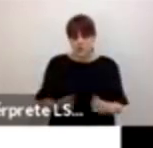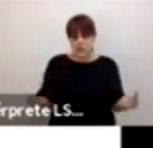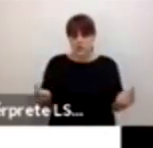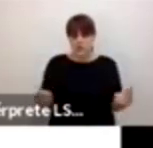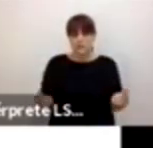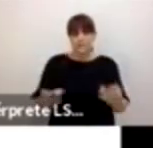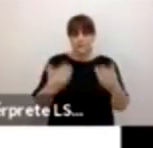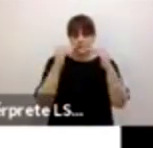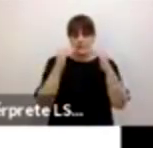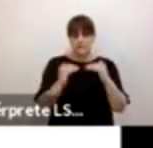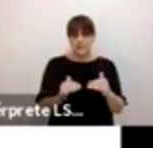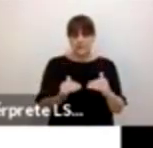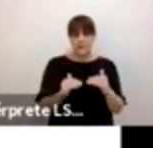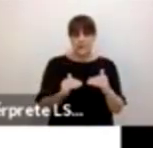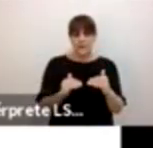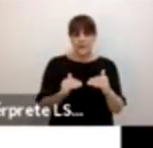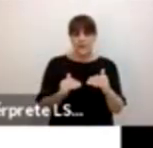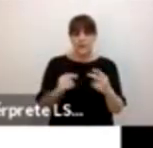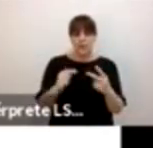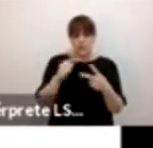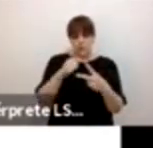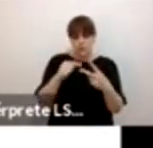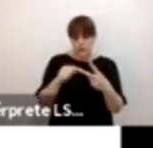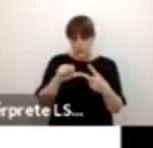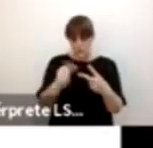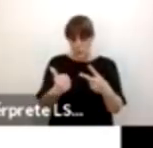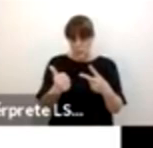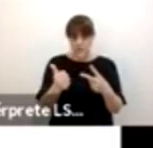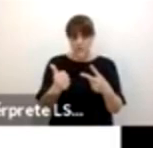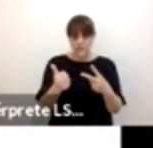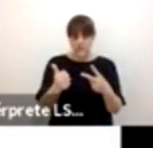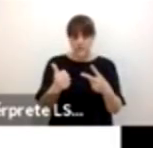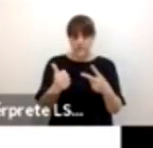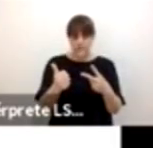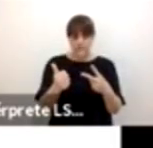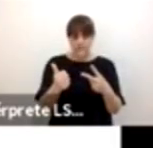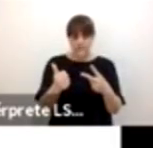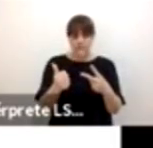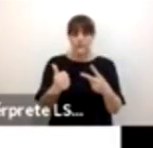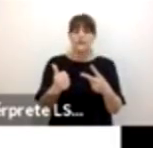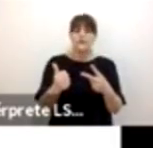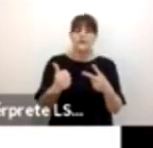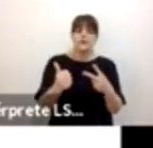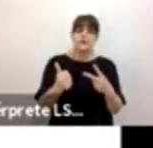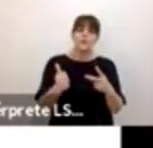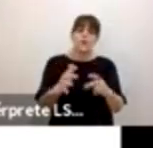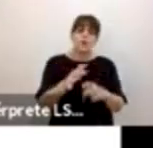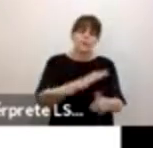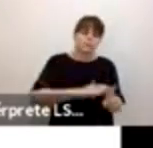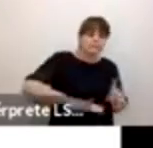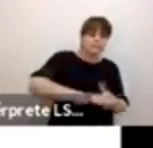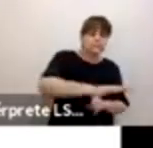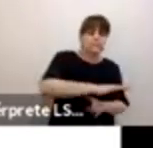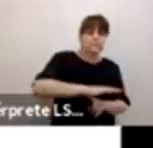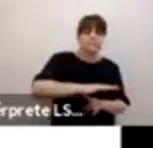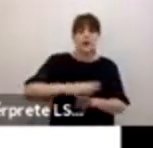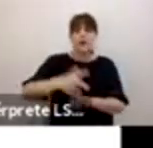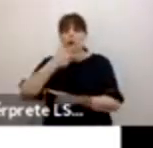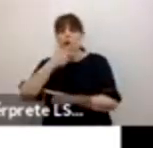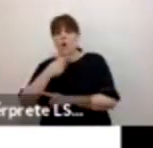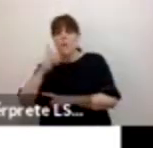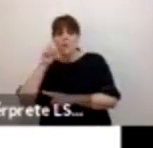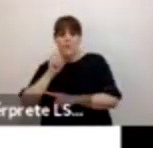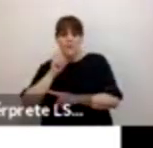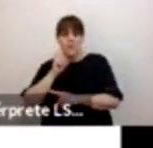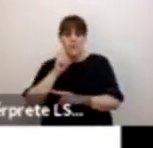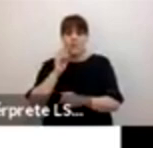están estas otras dos dimensiones que tienen que ver con el territorio y el género. Yo me voy a centrar ahora mucho más en la parte social